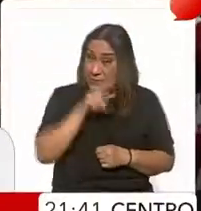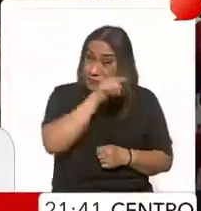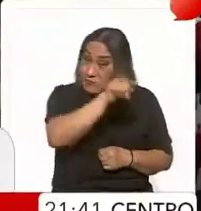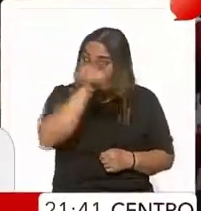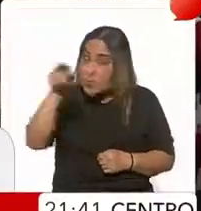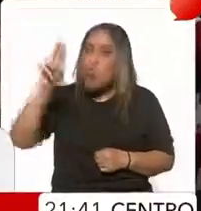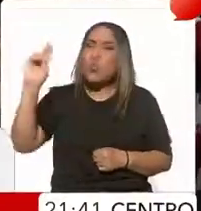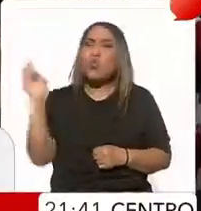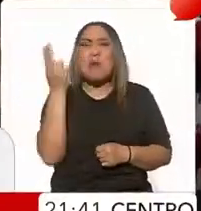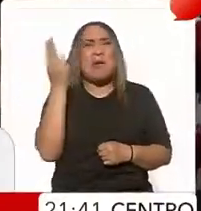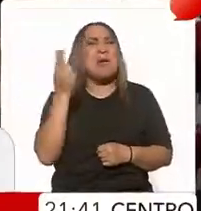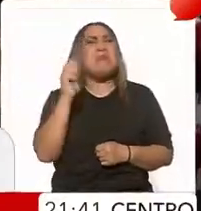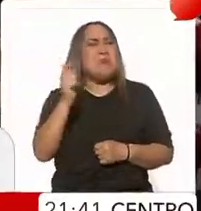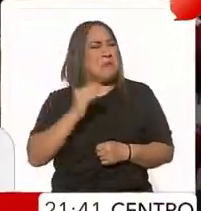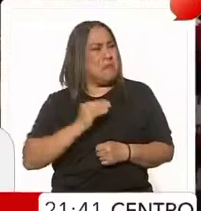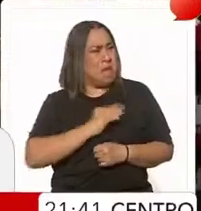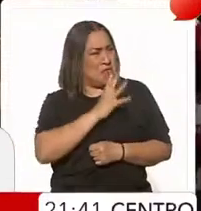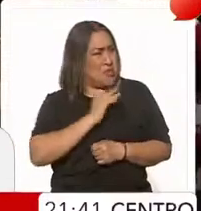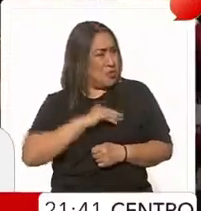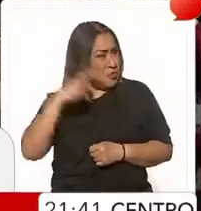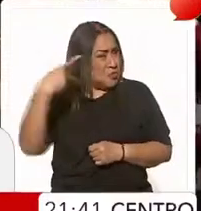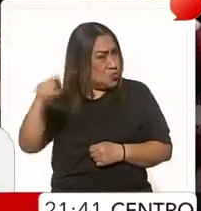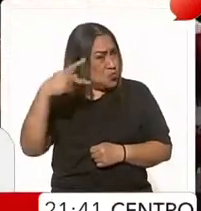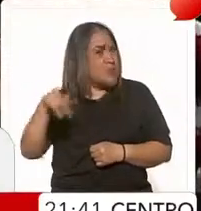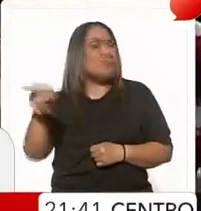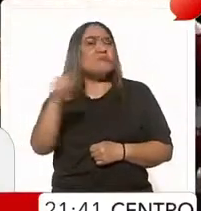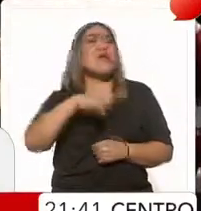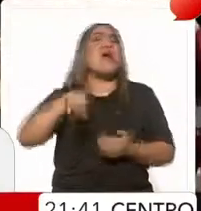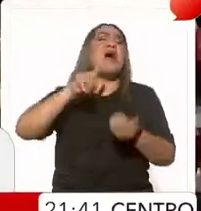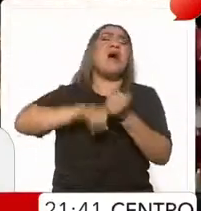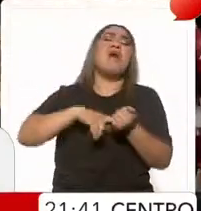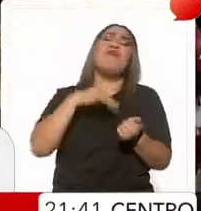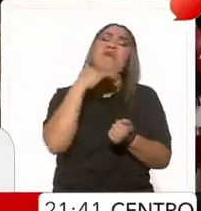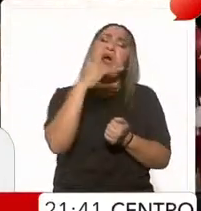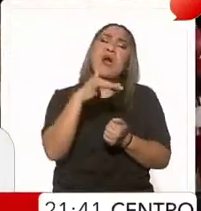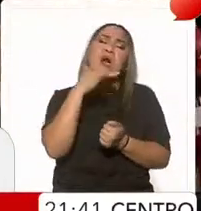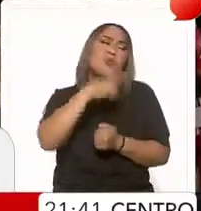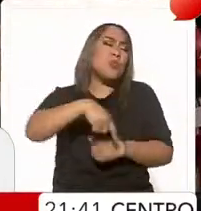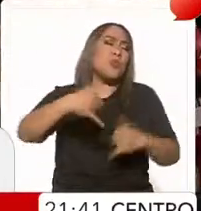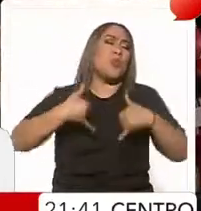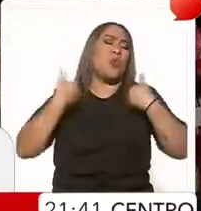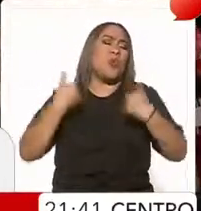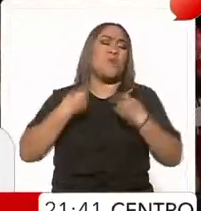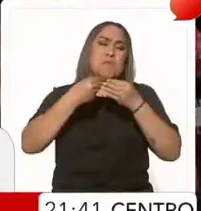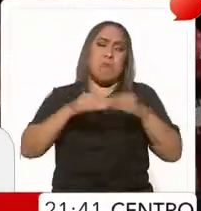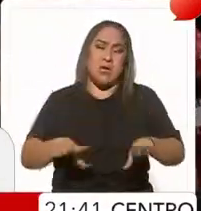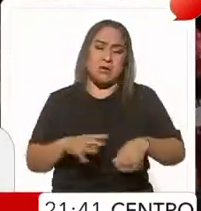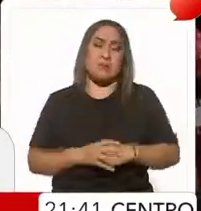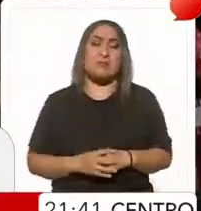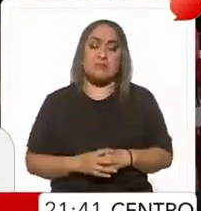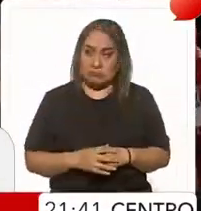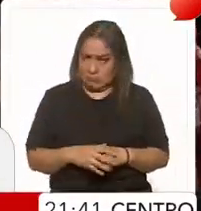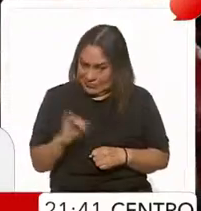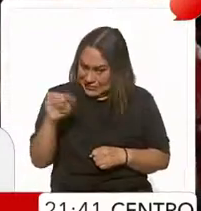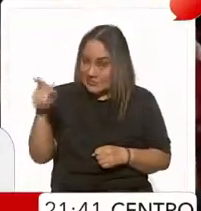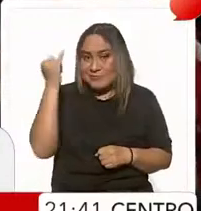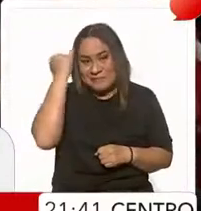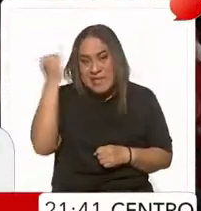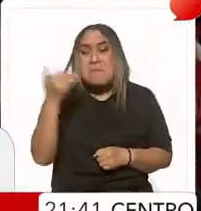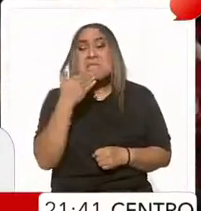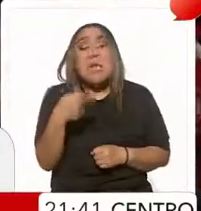del bienestar han sido un fraude para los jóvenes. Era una buena intención,